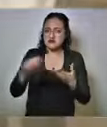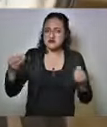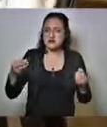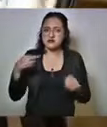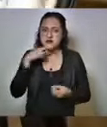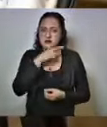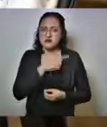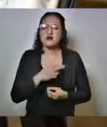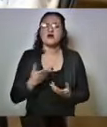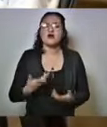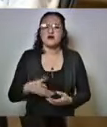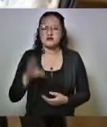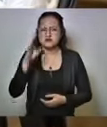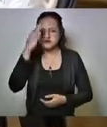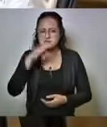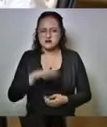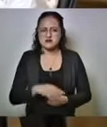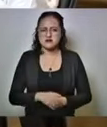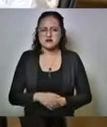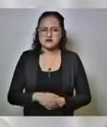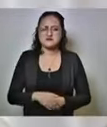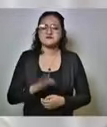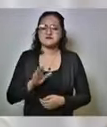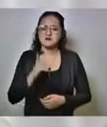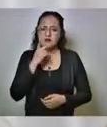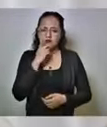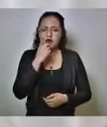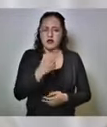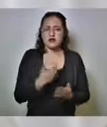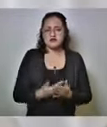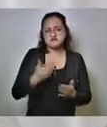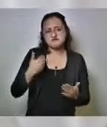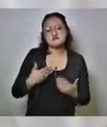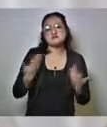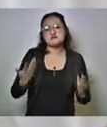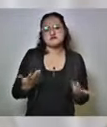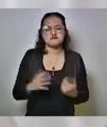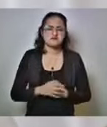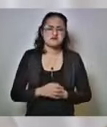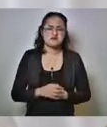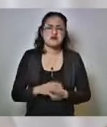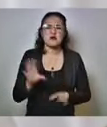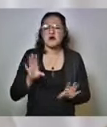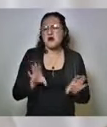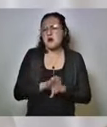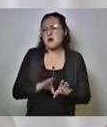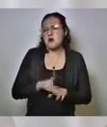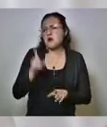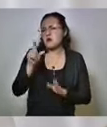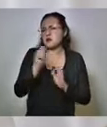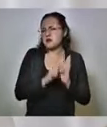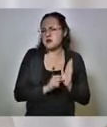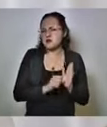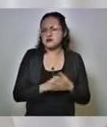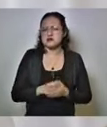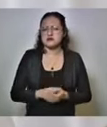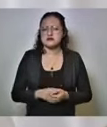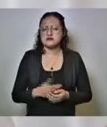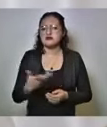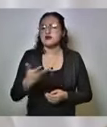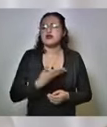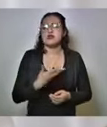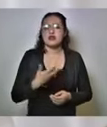Decirte que hace no sé puede ser un mes que ya tenemos